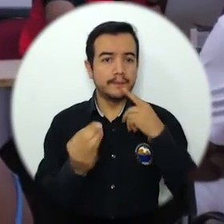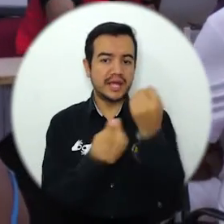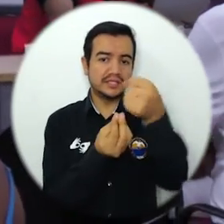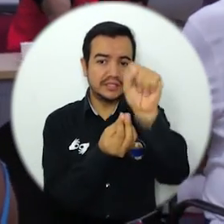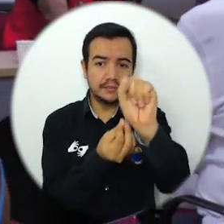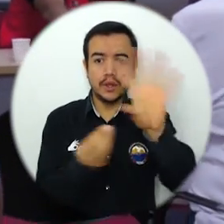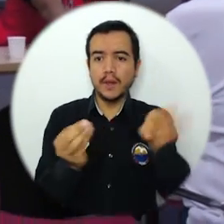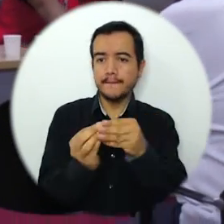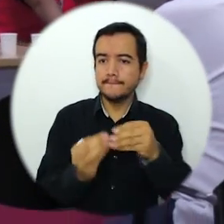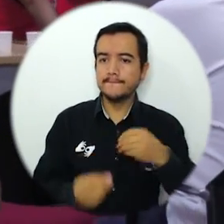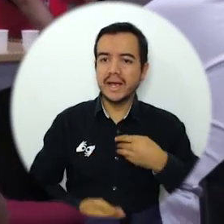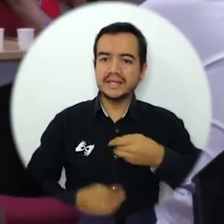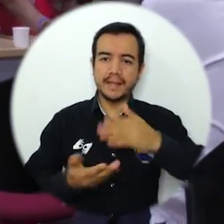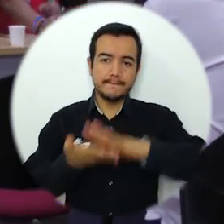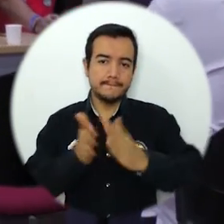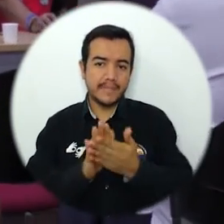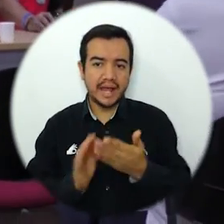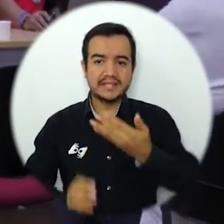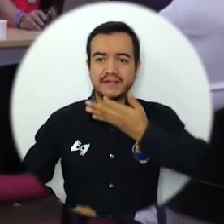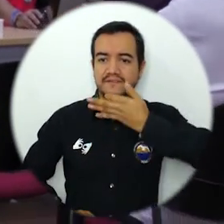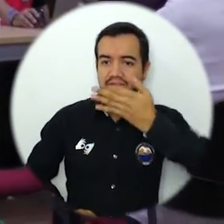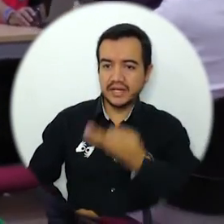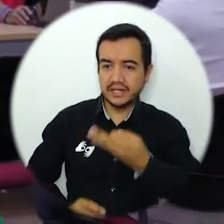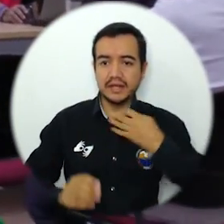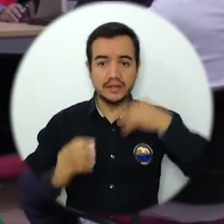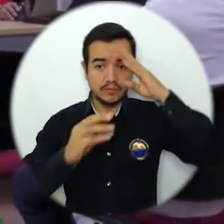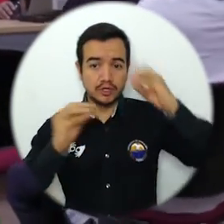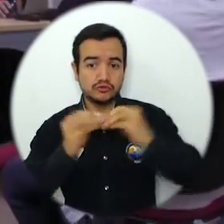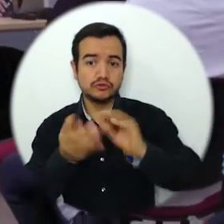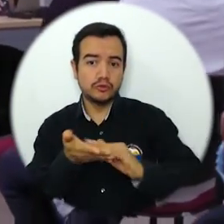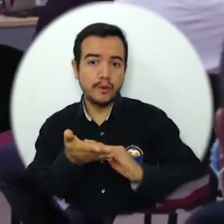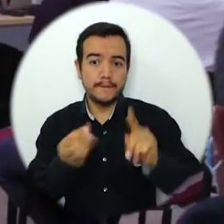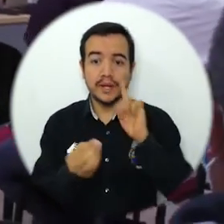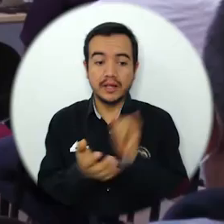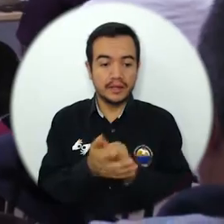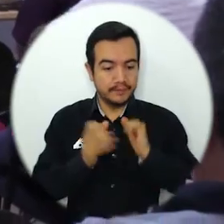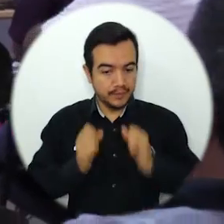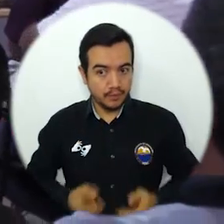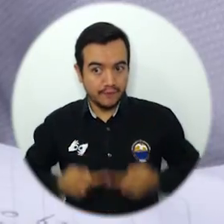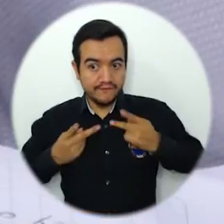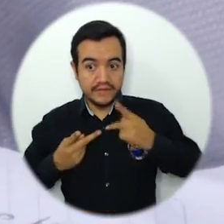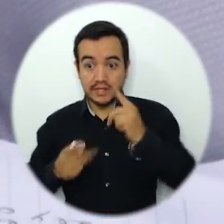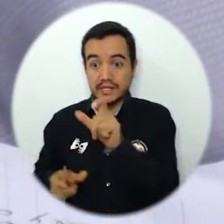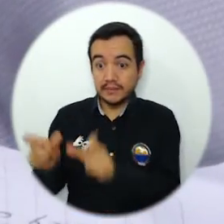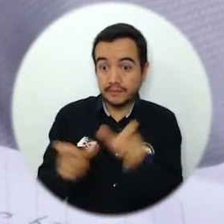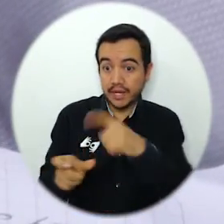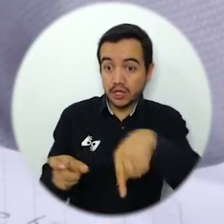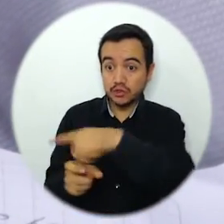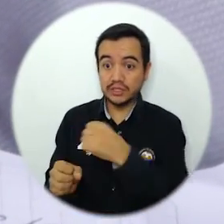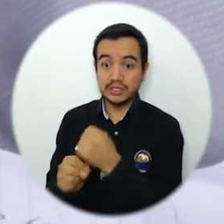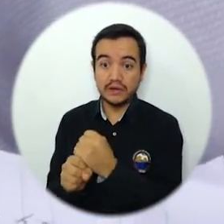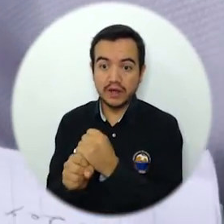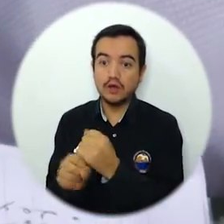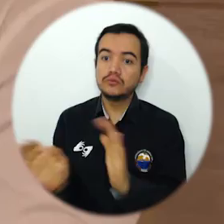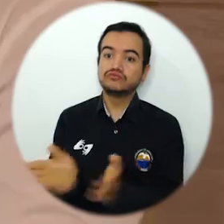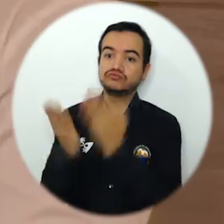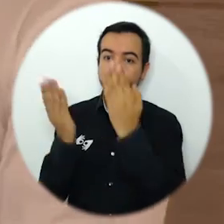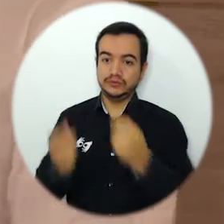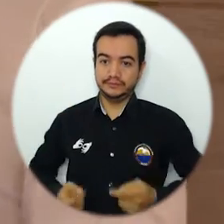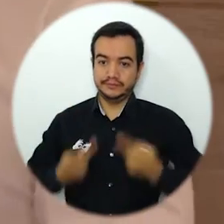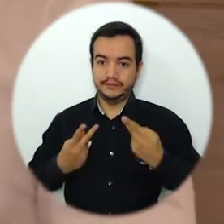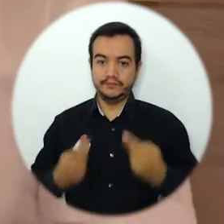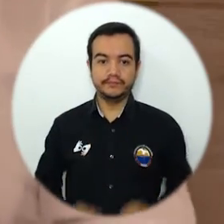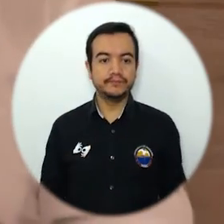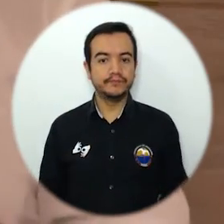paz, verdad y reconciliación, bajo el propósito de seguir trabajando por el mejoramiento de las condiciones de vida y laborales de los empleados. La